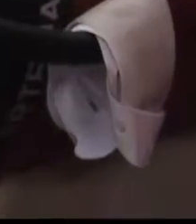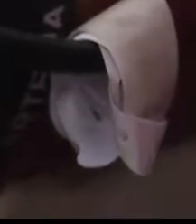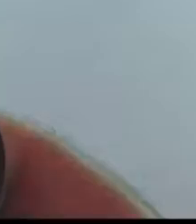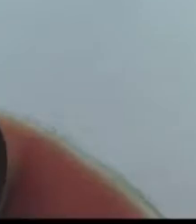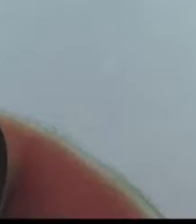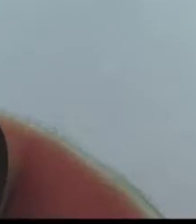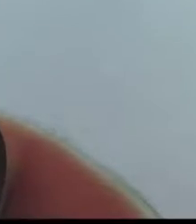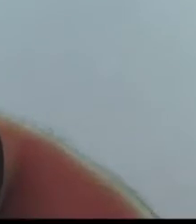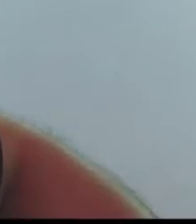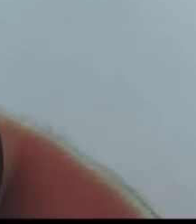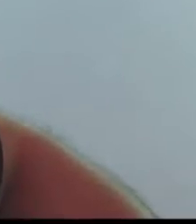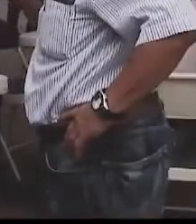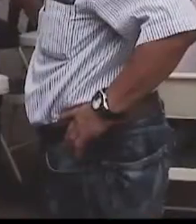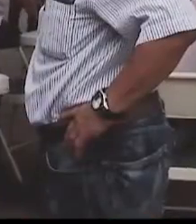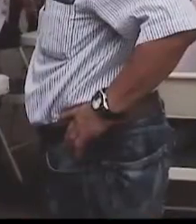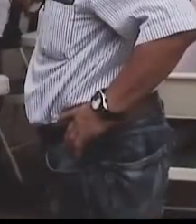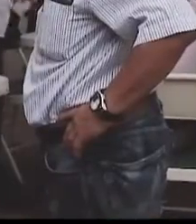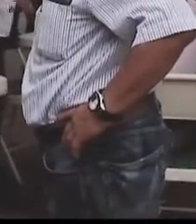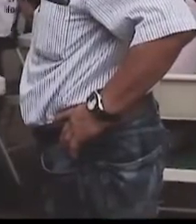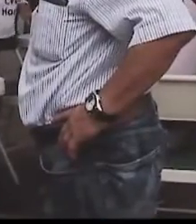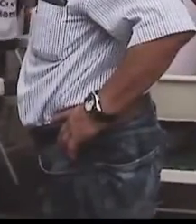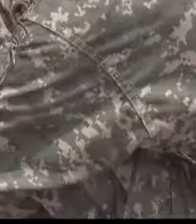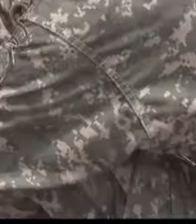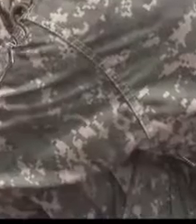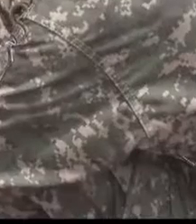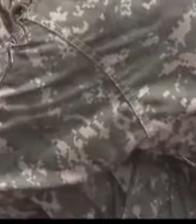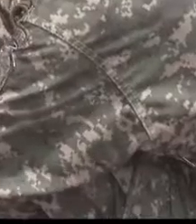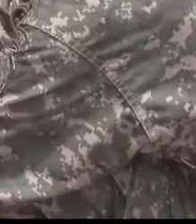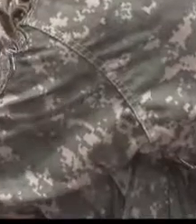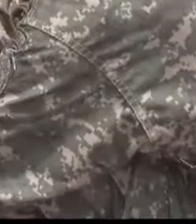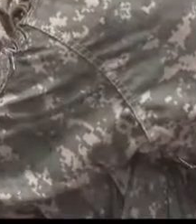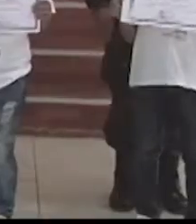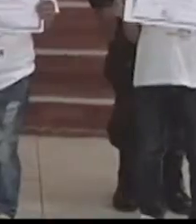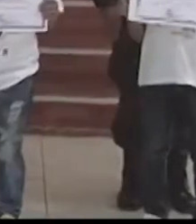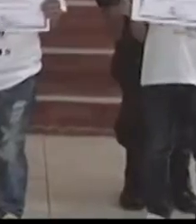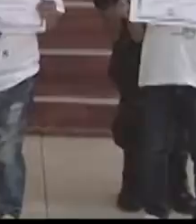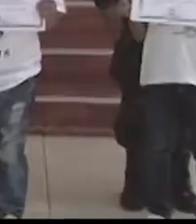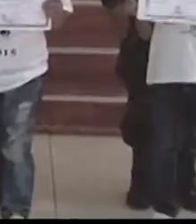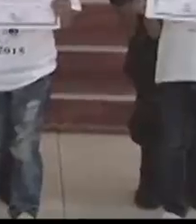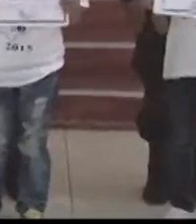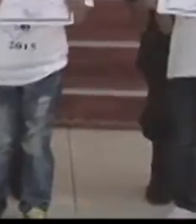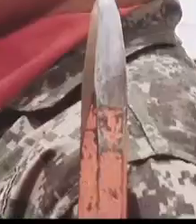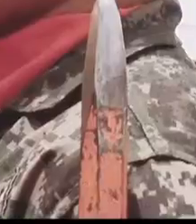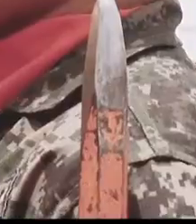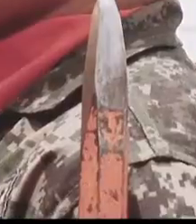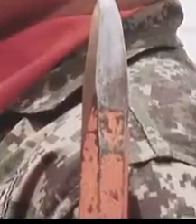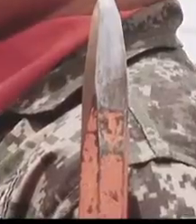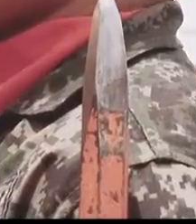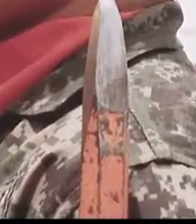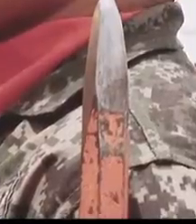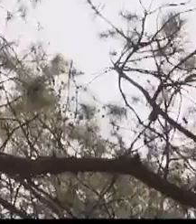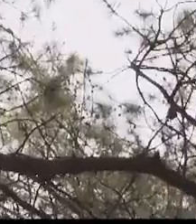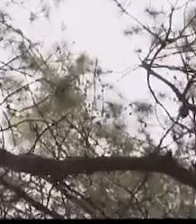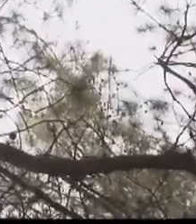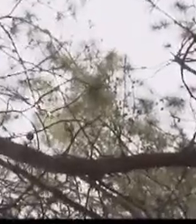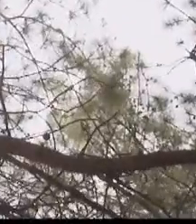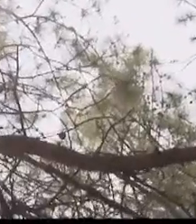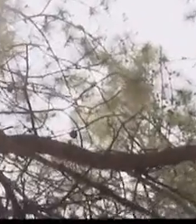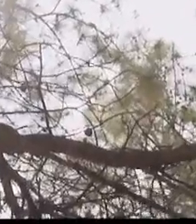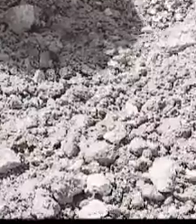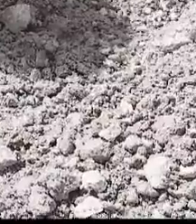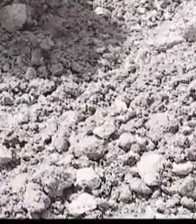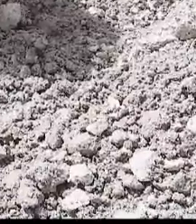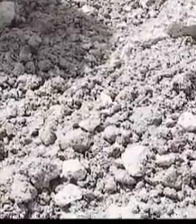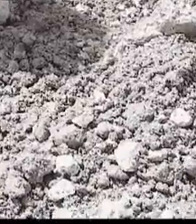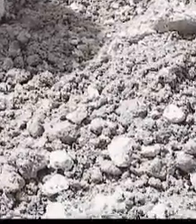de solidaridad, llevando brigadas médicas, inculcando valores en la niñez, luchando por la protección del bosque y